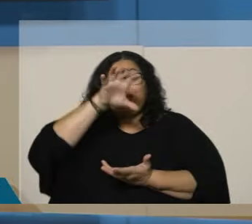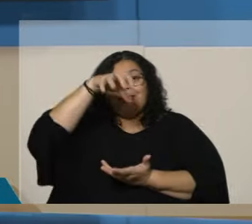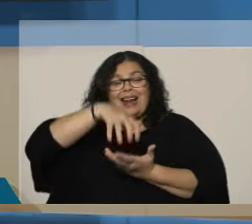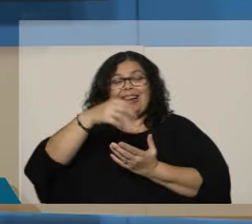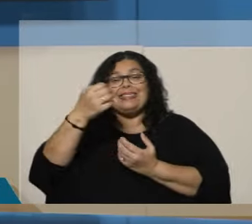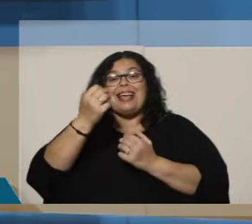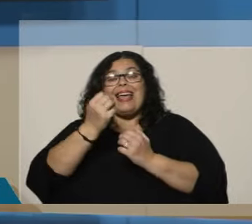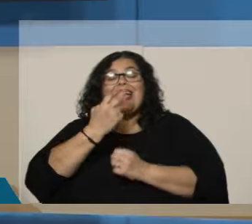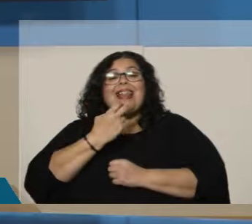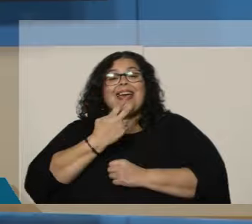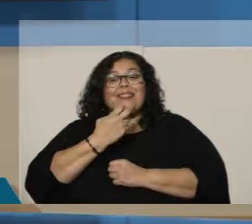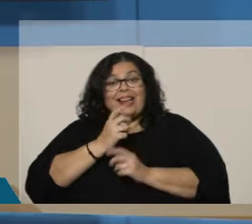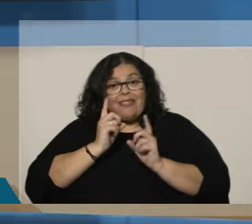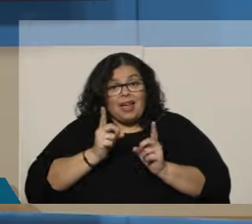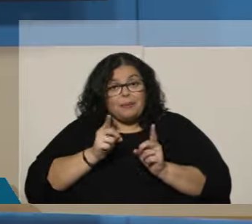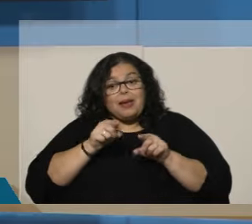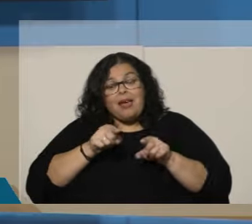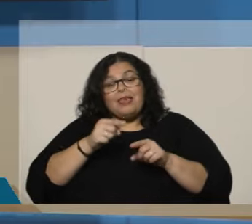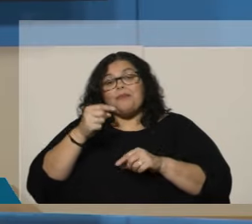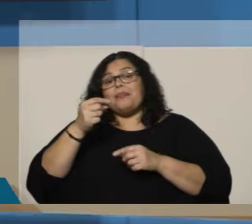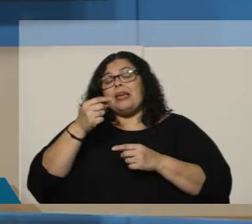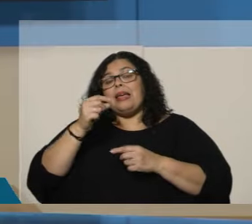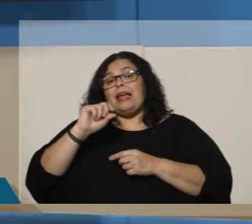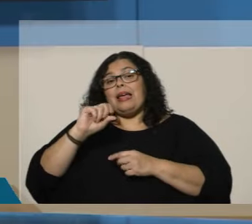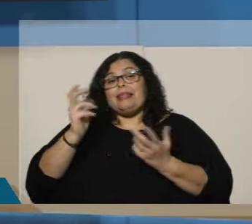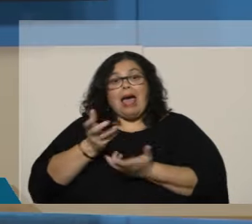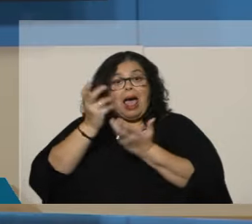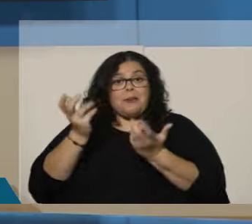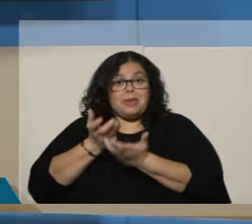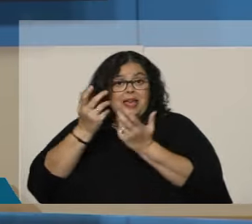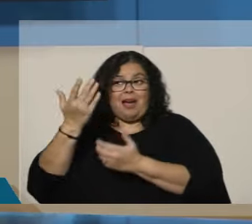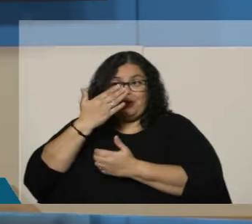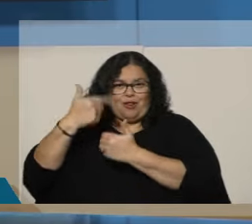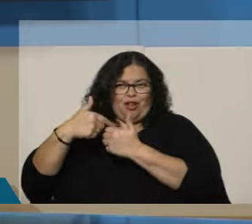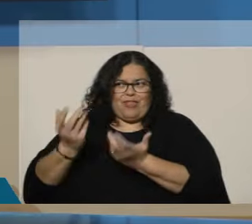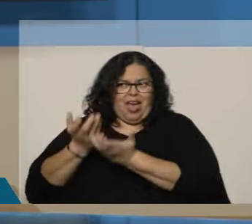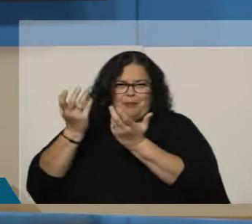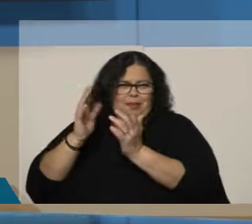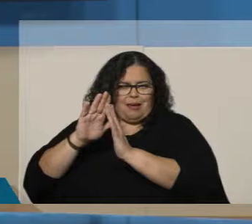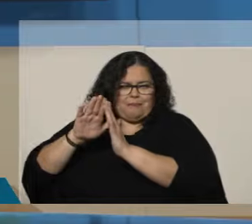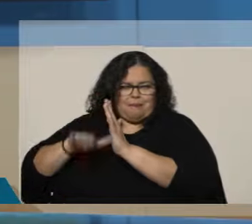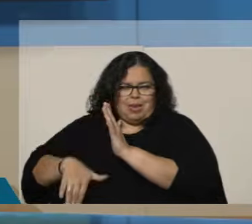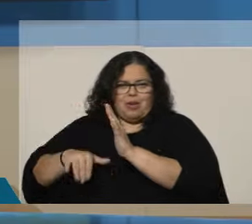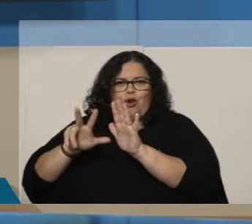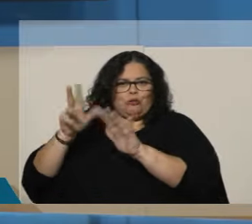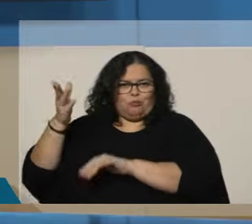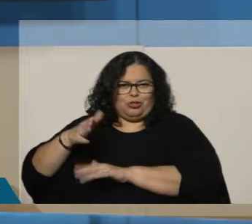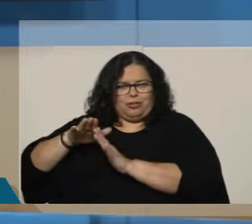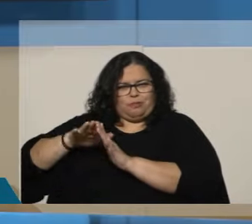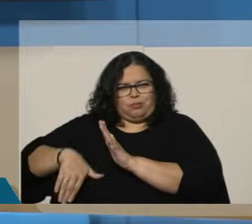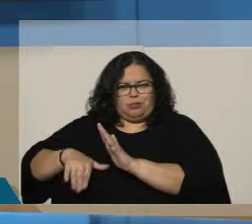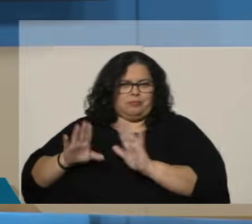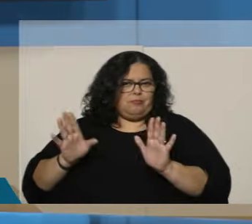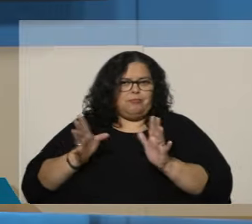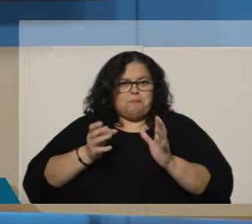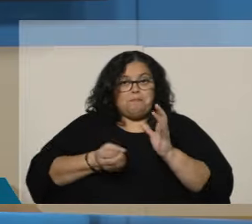veíamos en la placa recién, las térmicas inciden cada vez menos en la ecuación. Era un 8%, según la gráfica que le mostraba recién. Uruguay ha